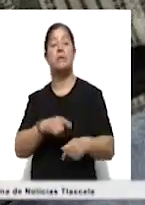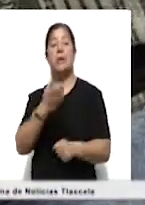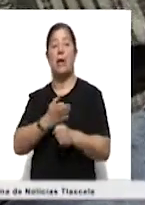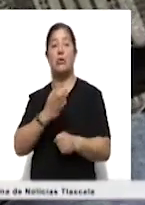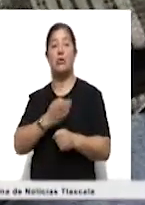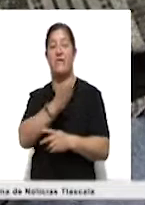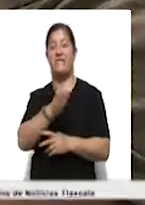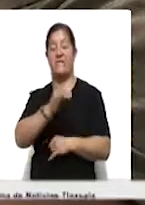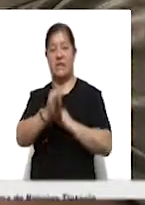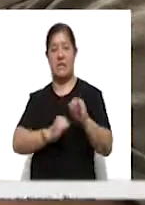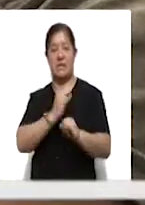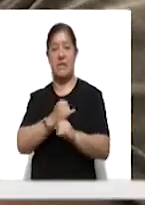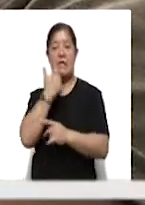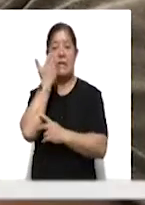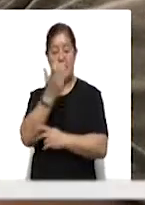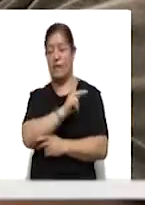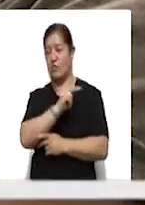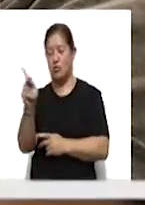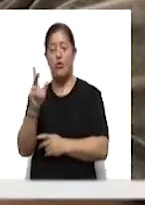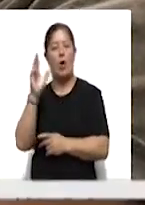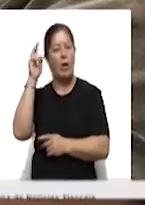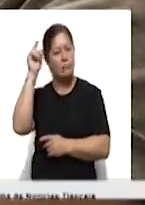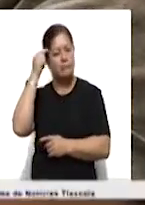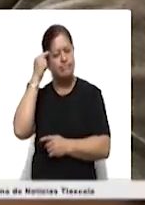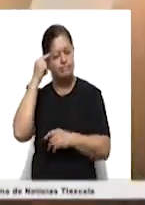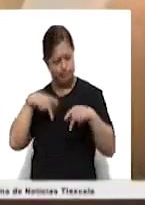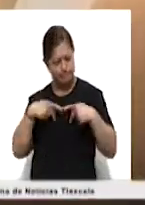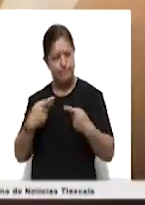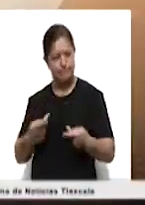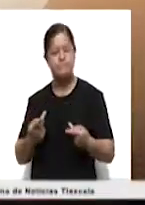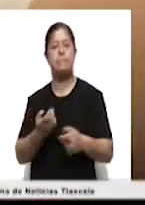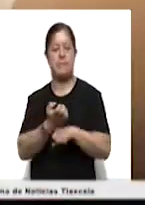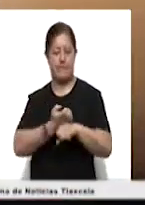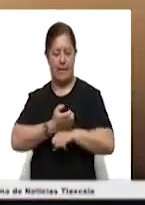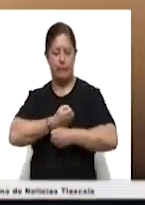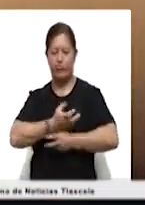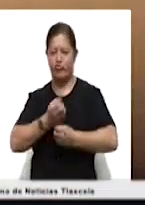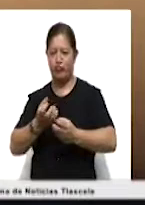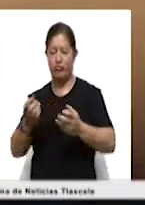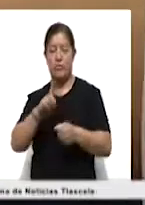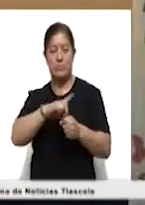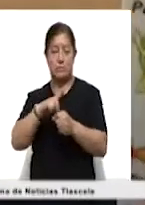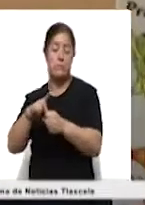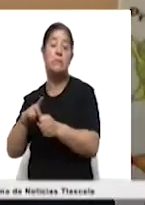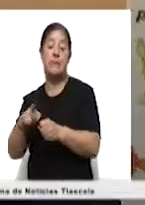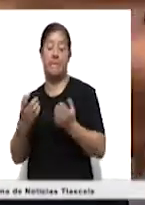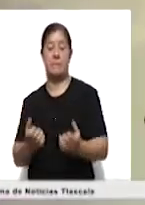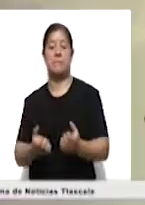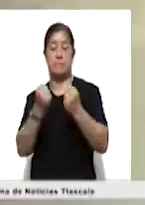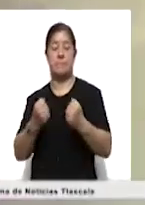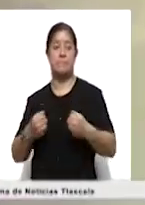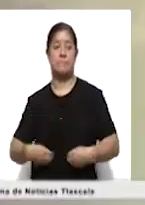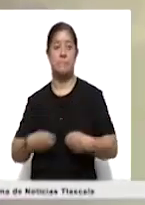internacional busca destacar la contribución esencial de los donantes de sangre para salvar vidas y mejorar la salud de pacientes. En este sentido,